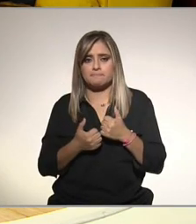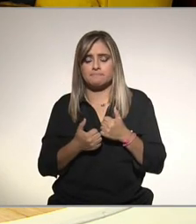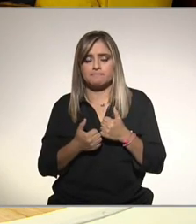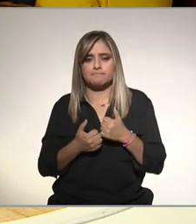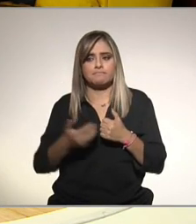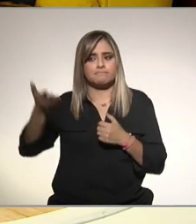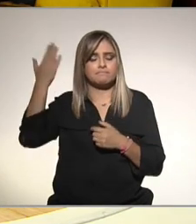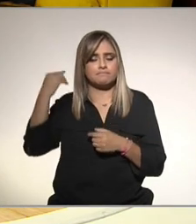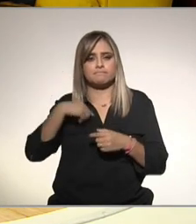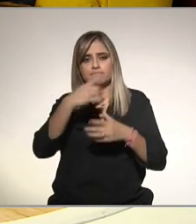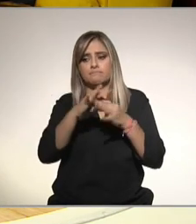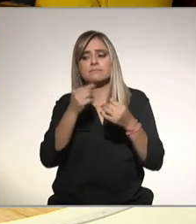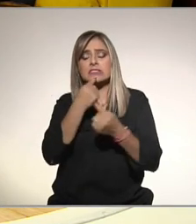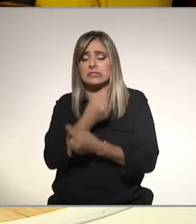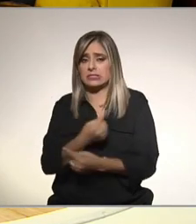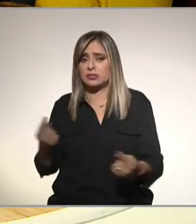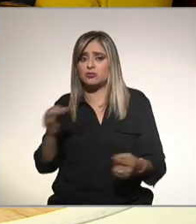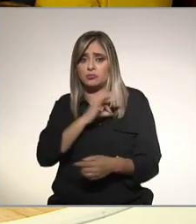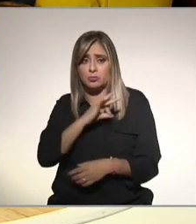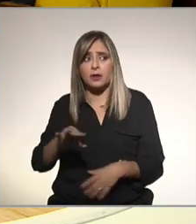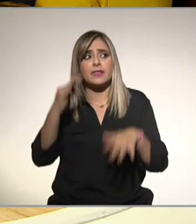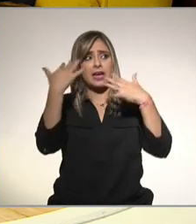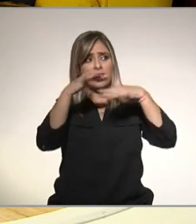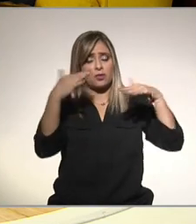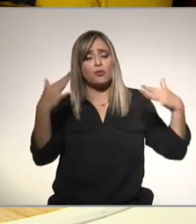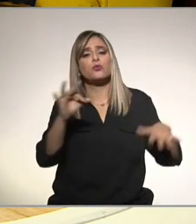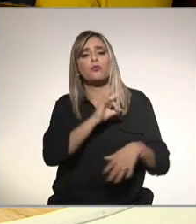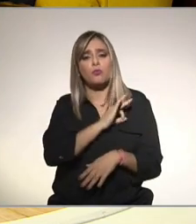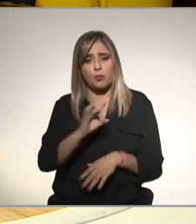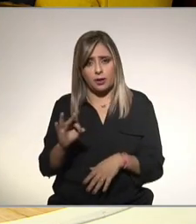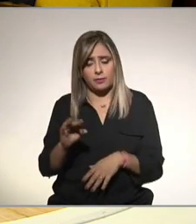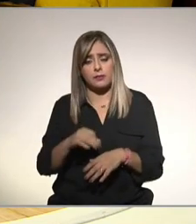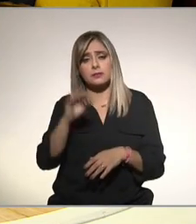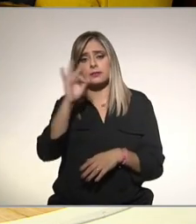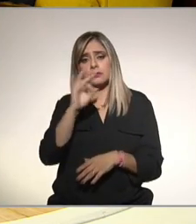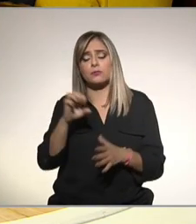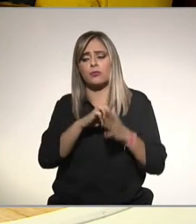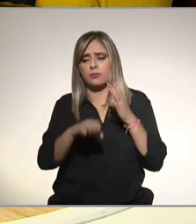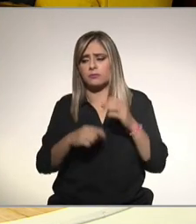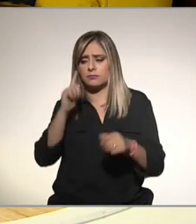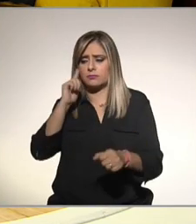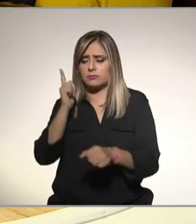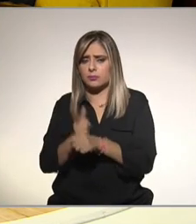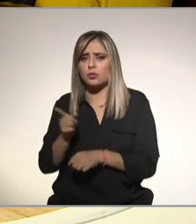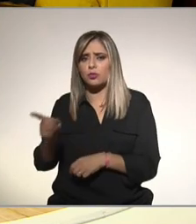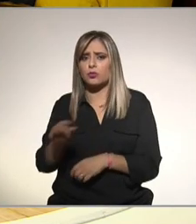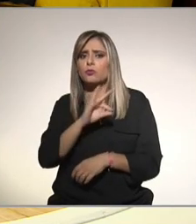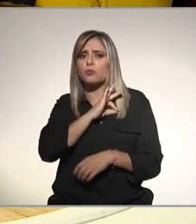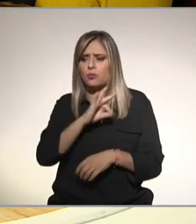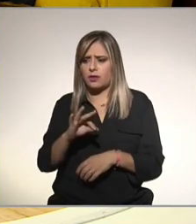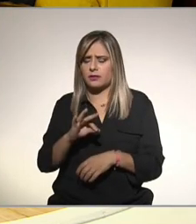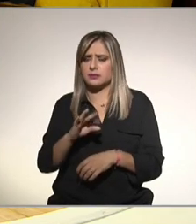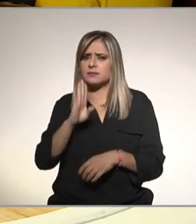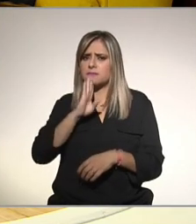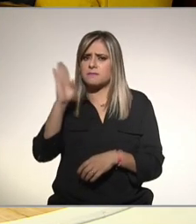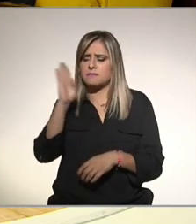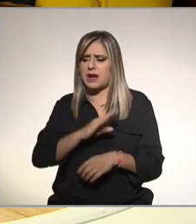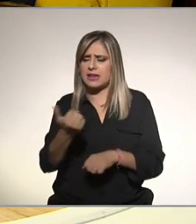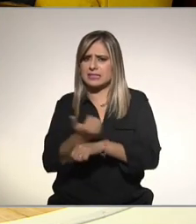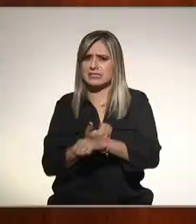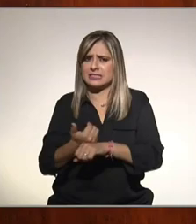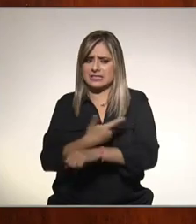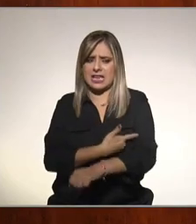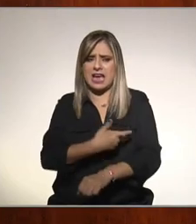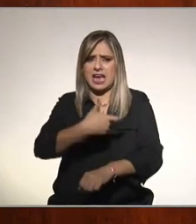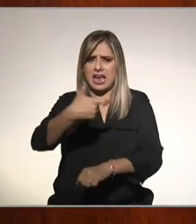hablábamos incluso de los niños y adultos si a alguien le detectan factores de riesgo y alteración en la sangre de